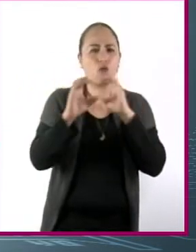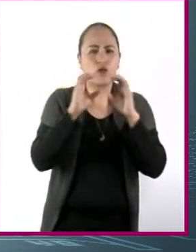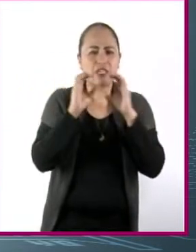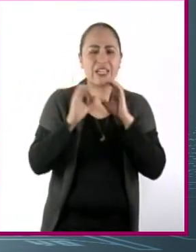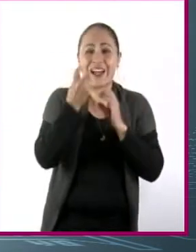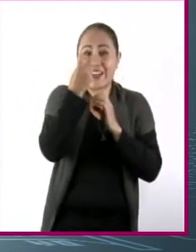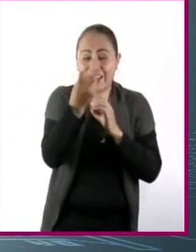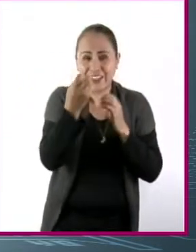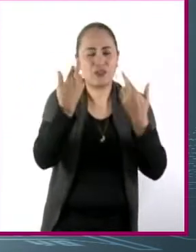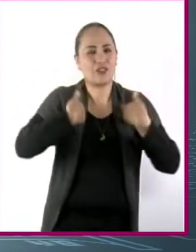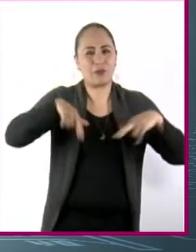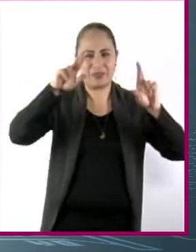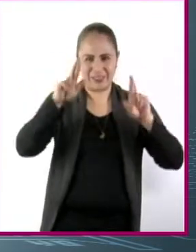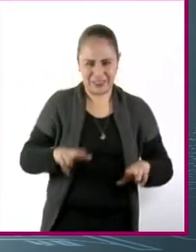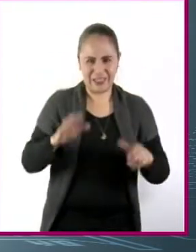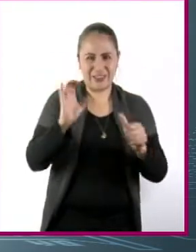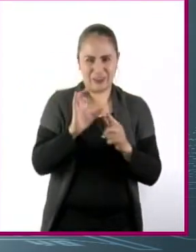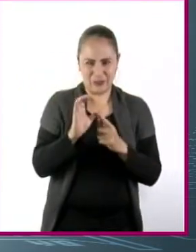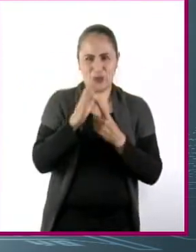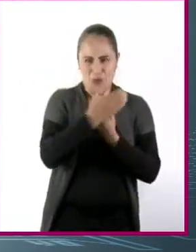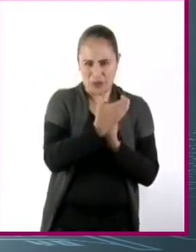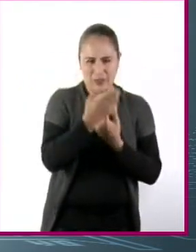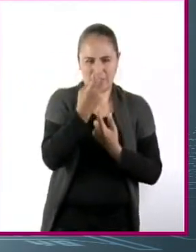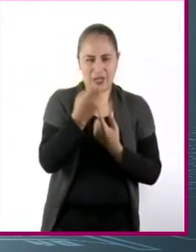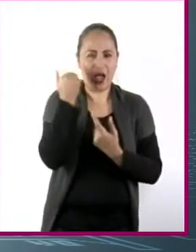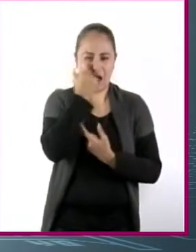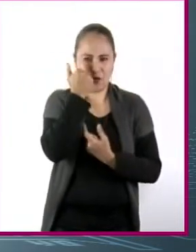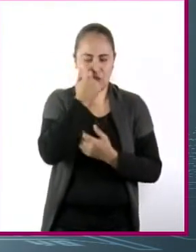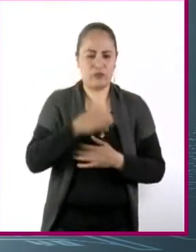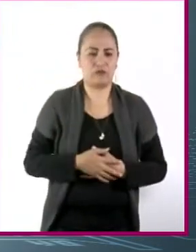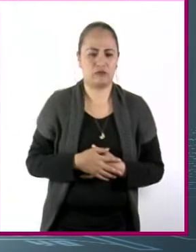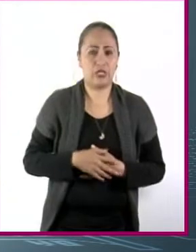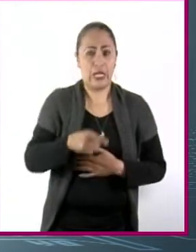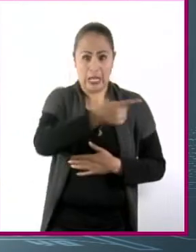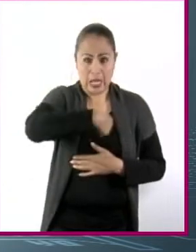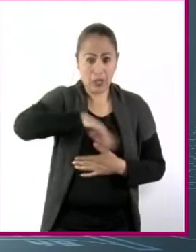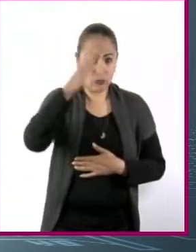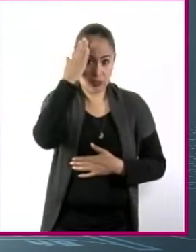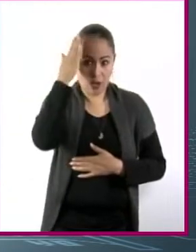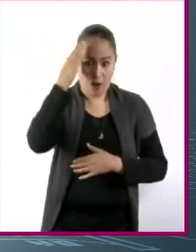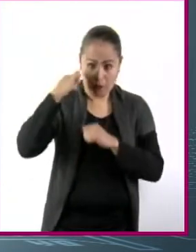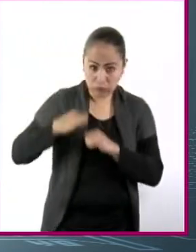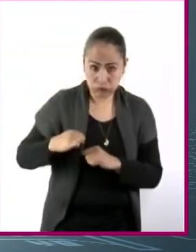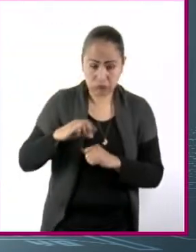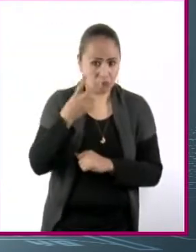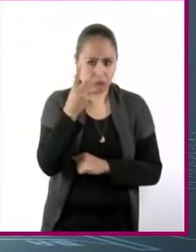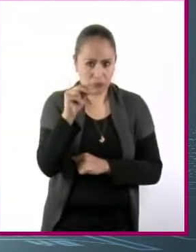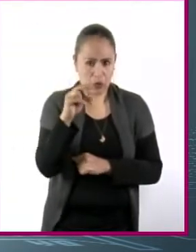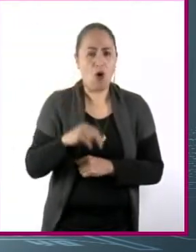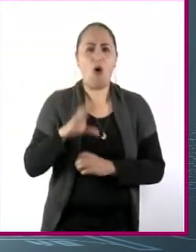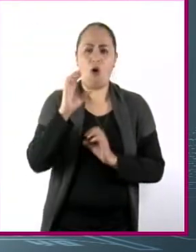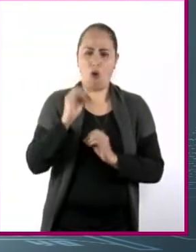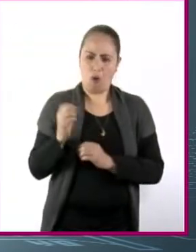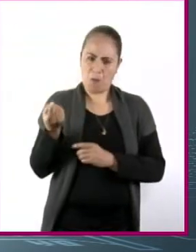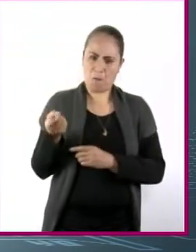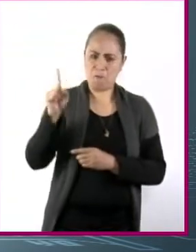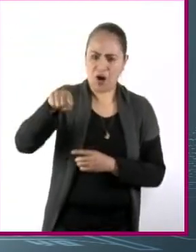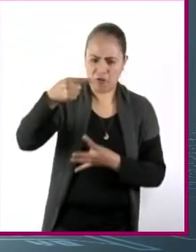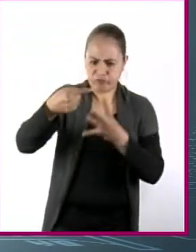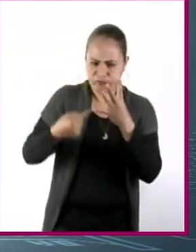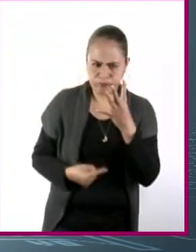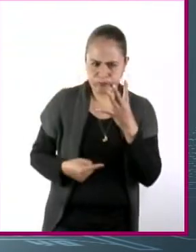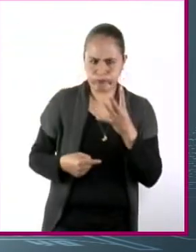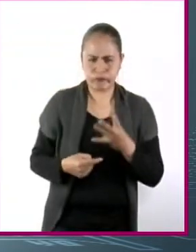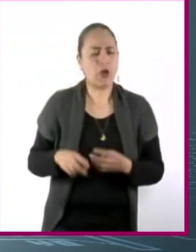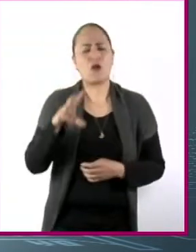representantes del comité estudiantil. No quiere decir que sean autoridad, mucho menos que sean autoritarios. Más bien son